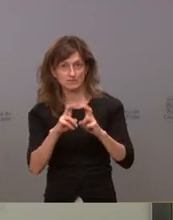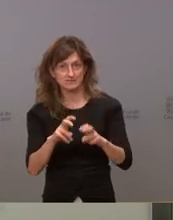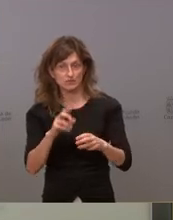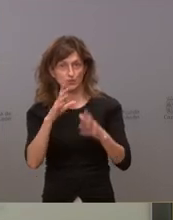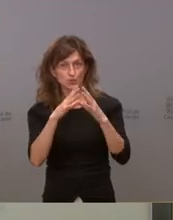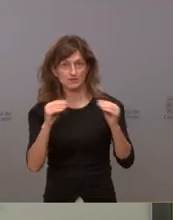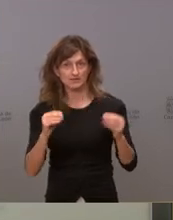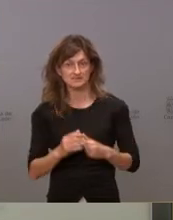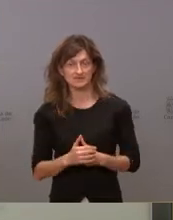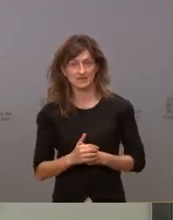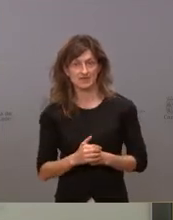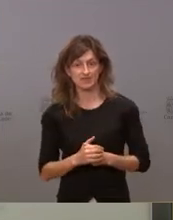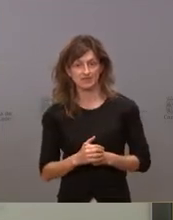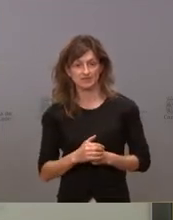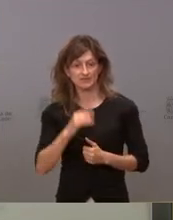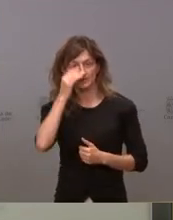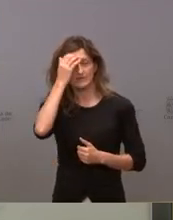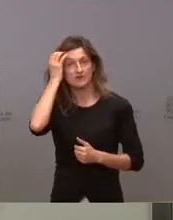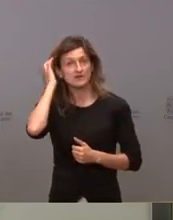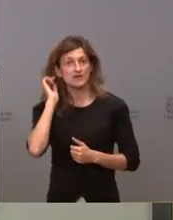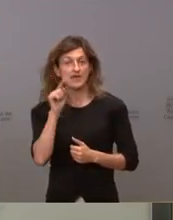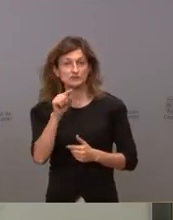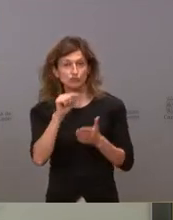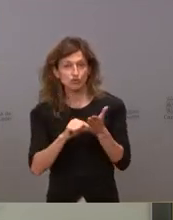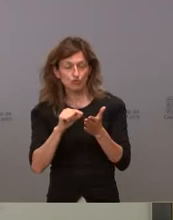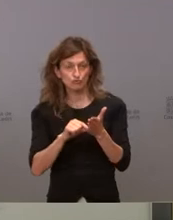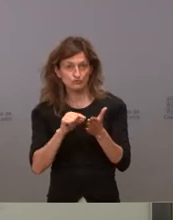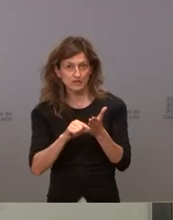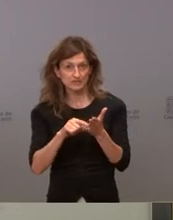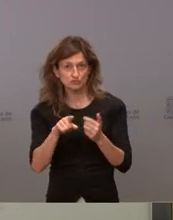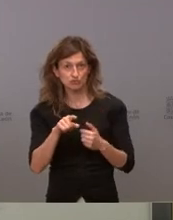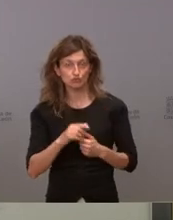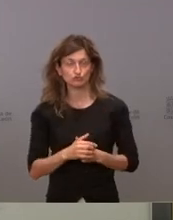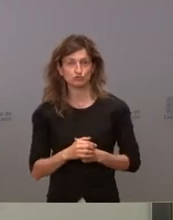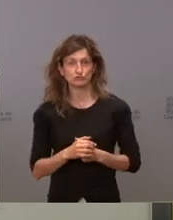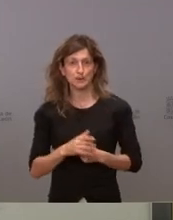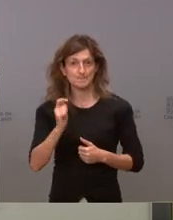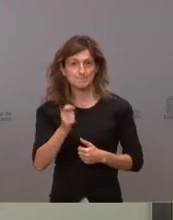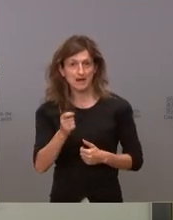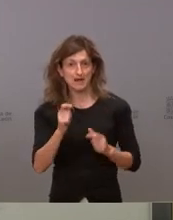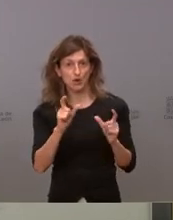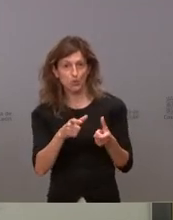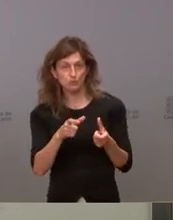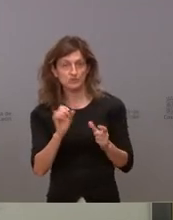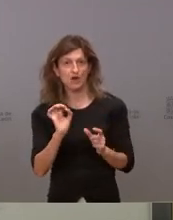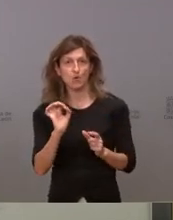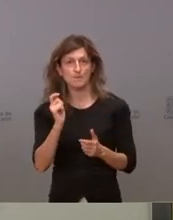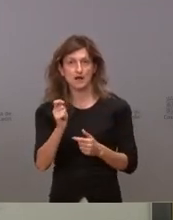universidad si esos contratos los va a pagar la junta las universidades